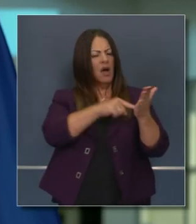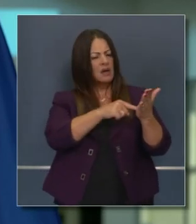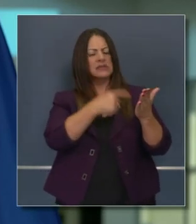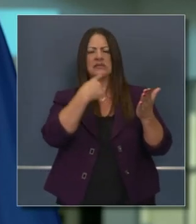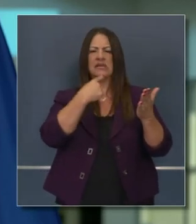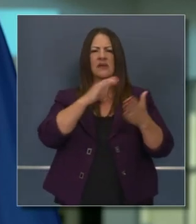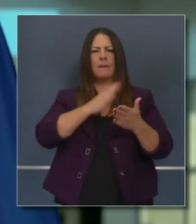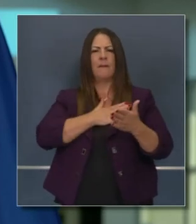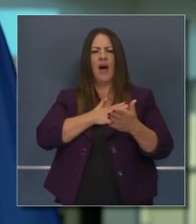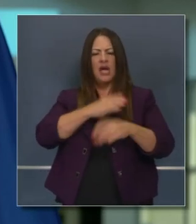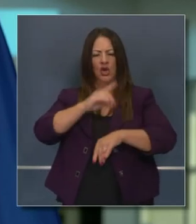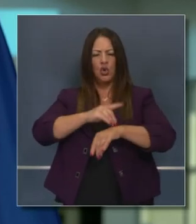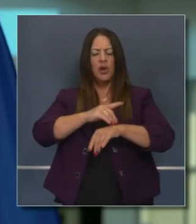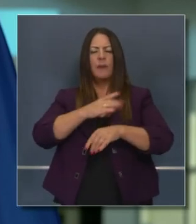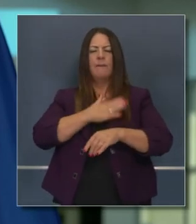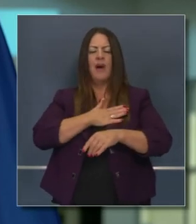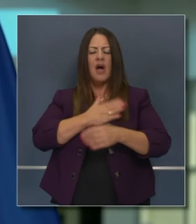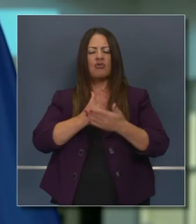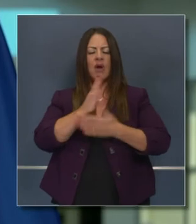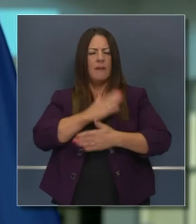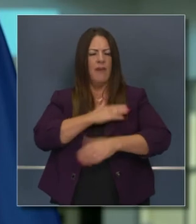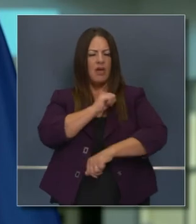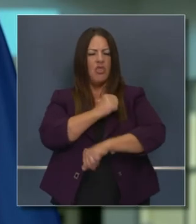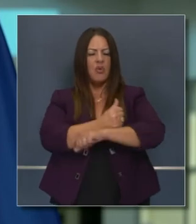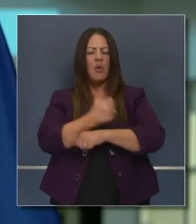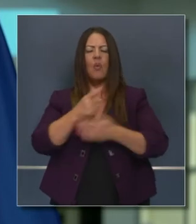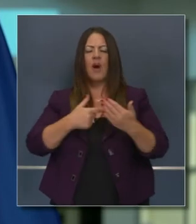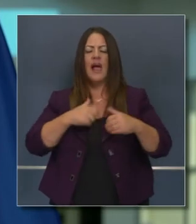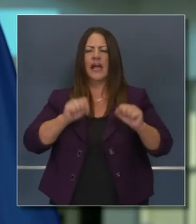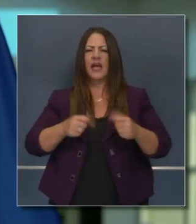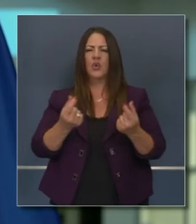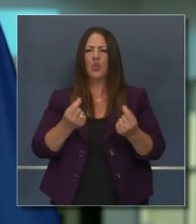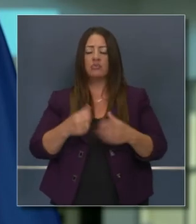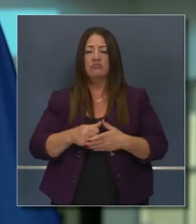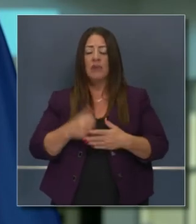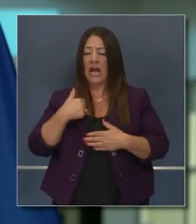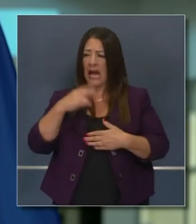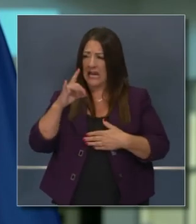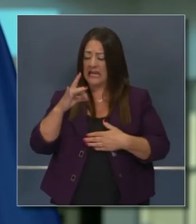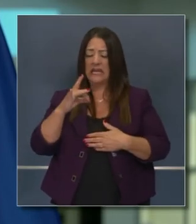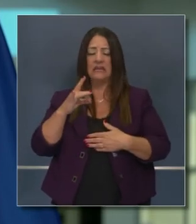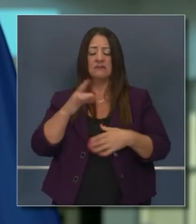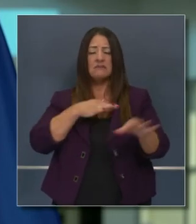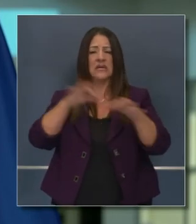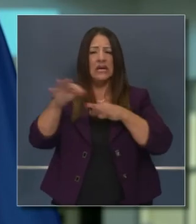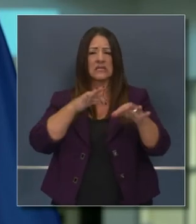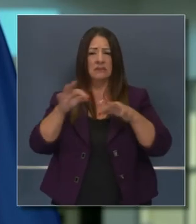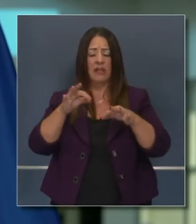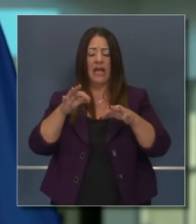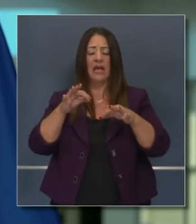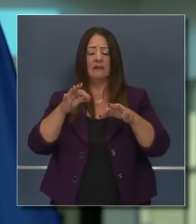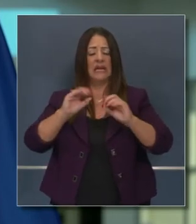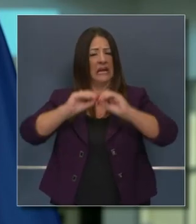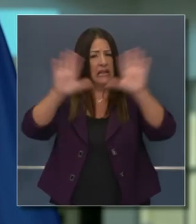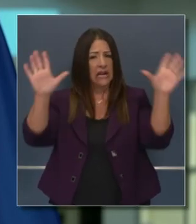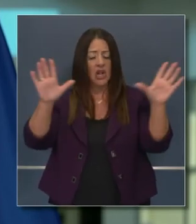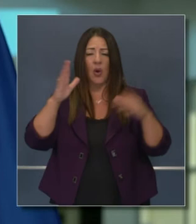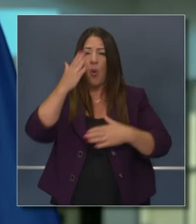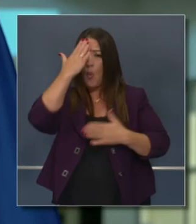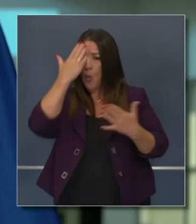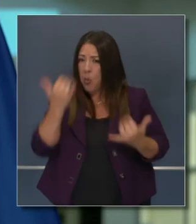que está investida en esta rama ejecutiva, como sabe usted, somos muy francos, muy transparentes en nuestro deseo